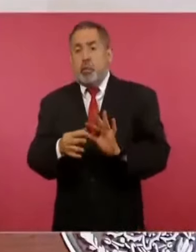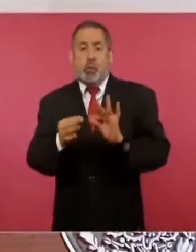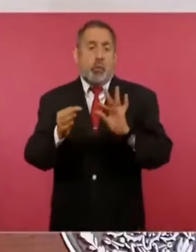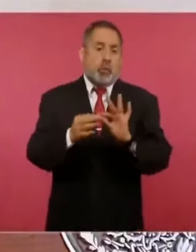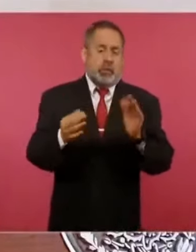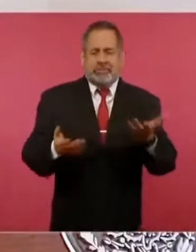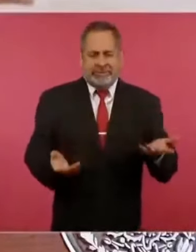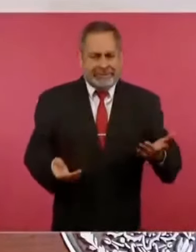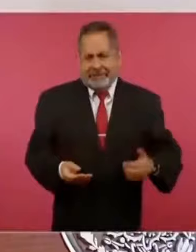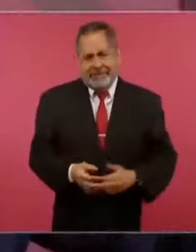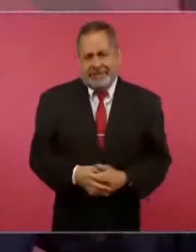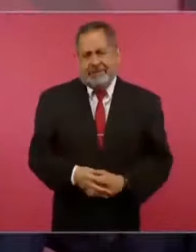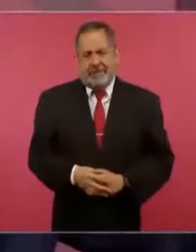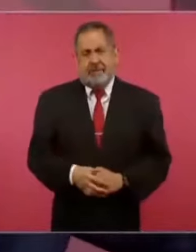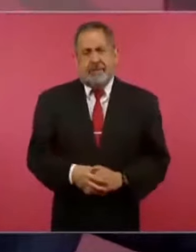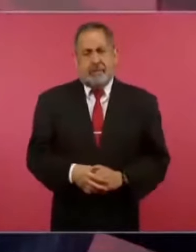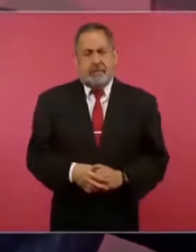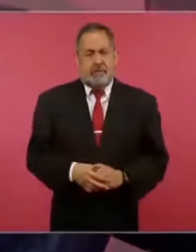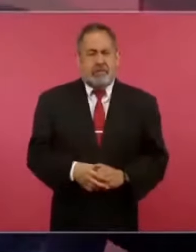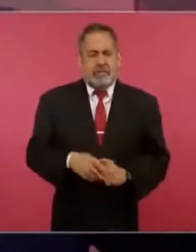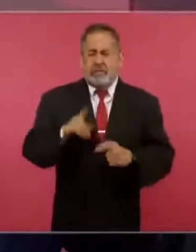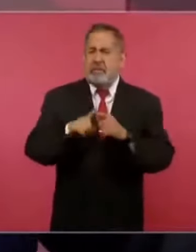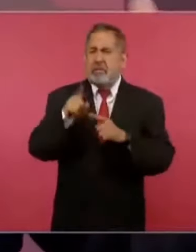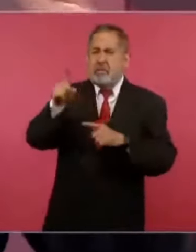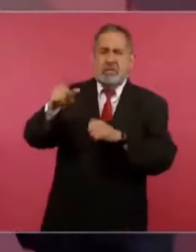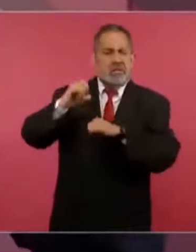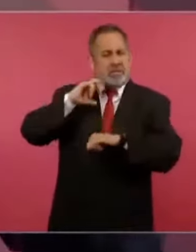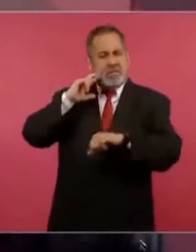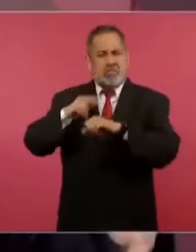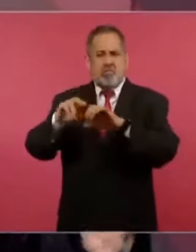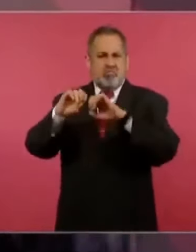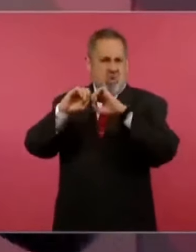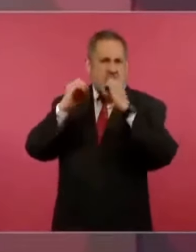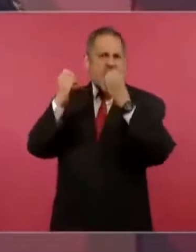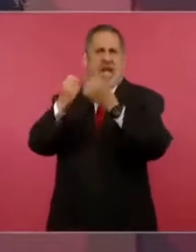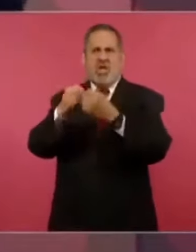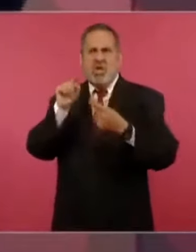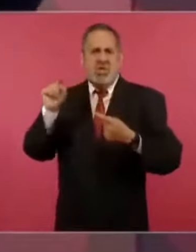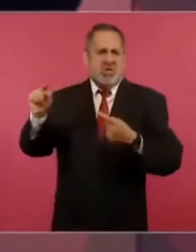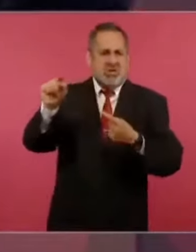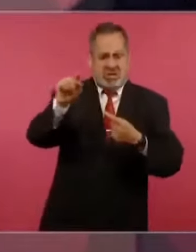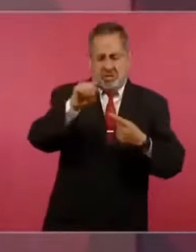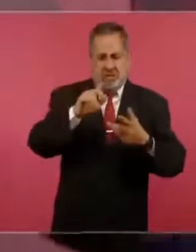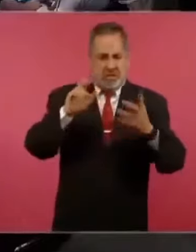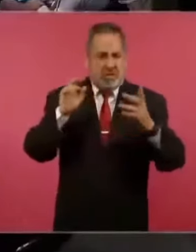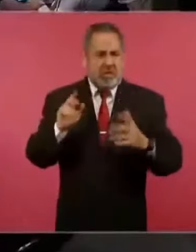son organismos con